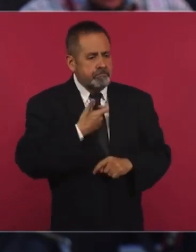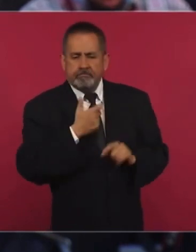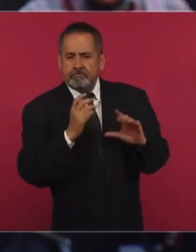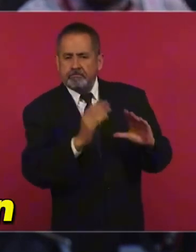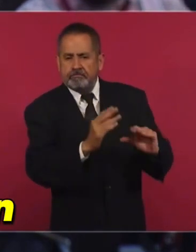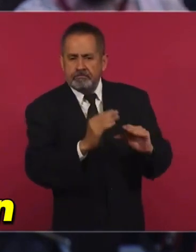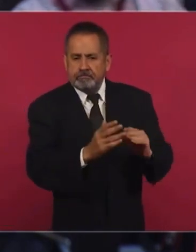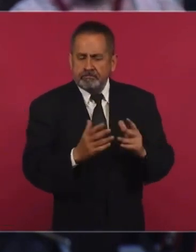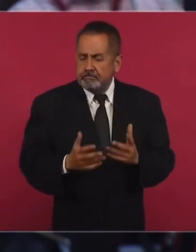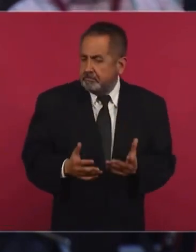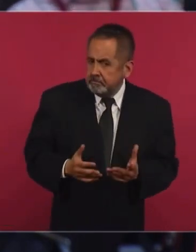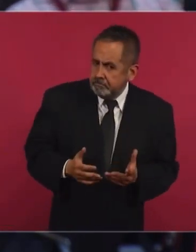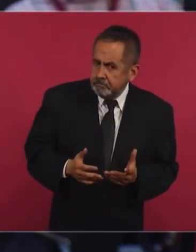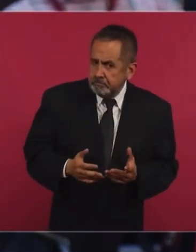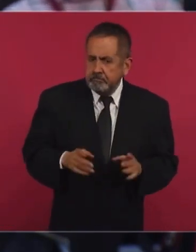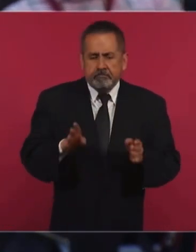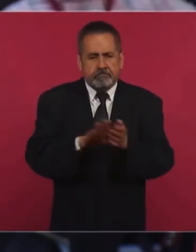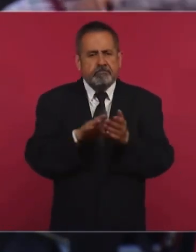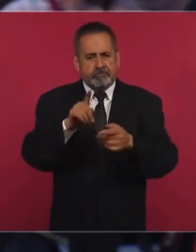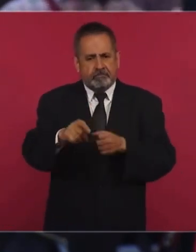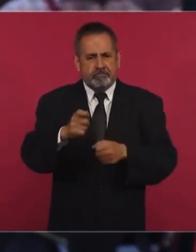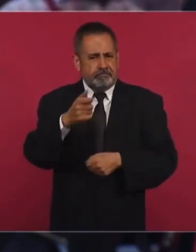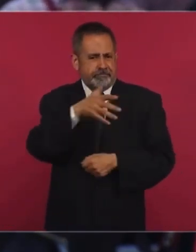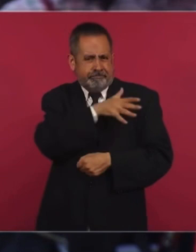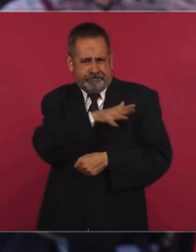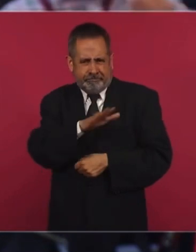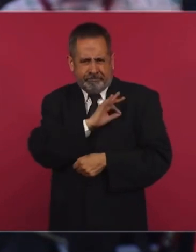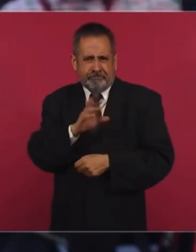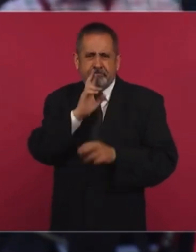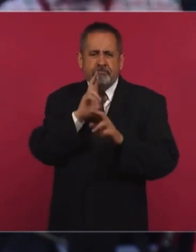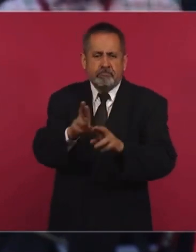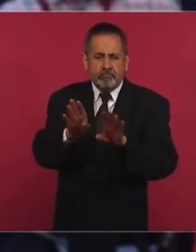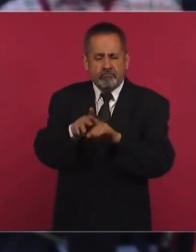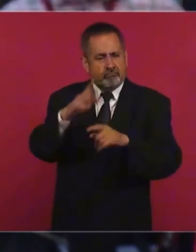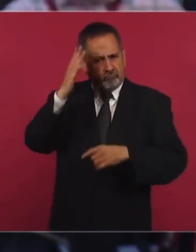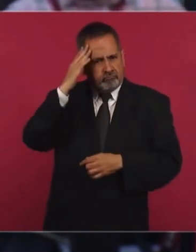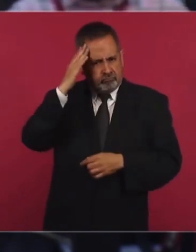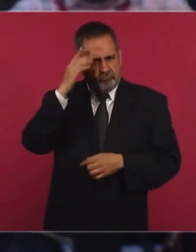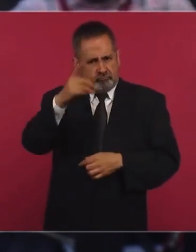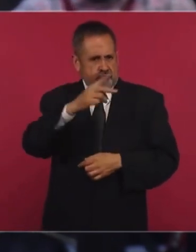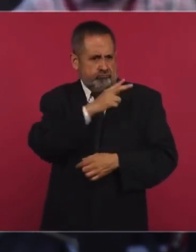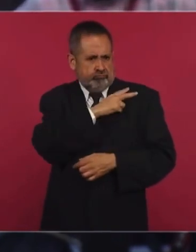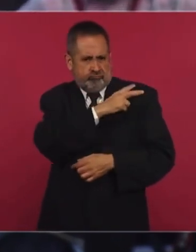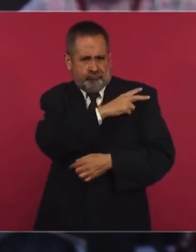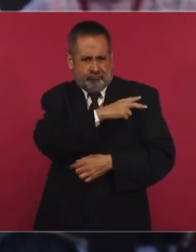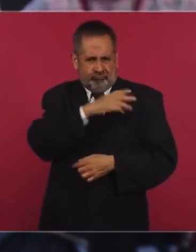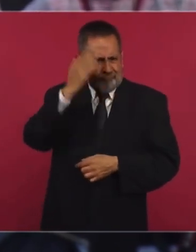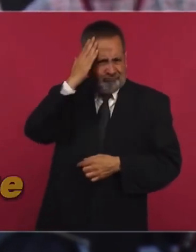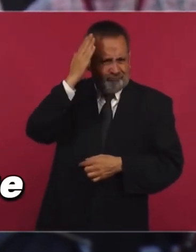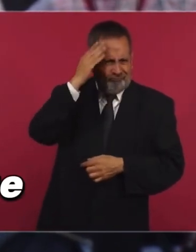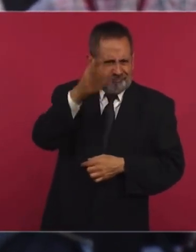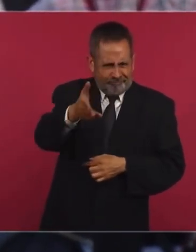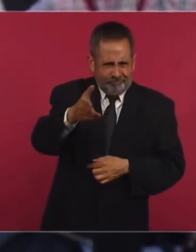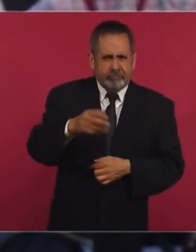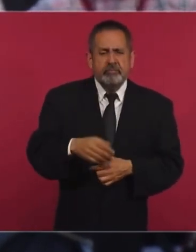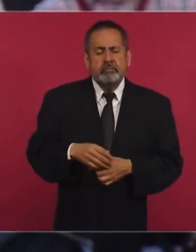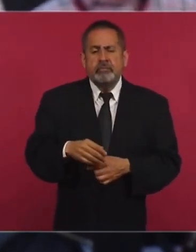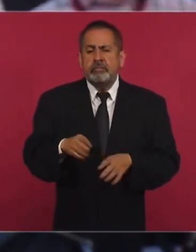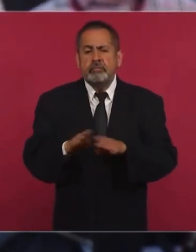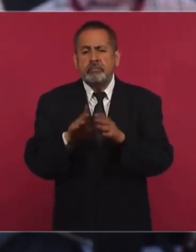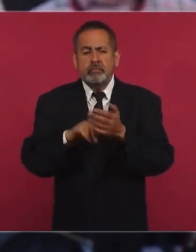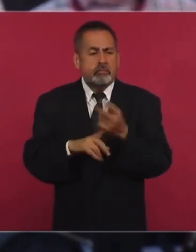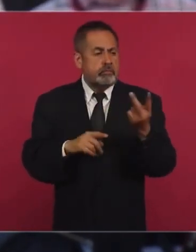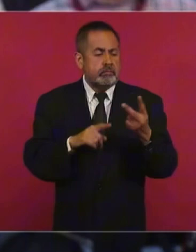Quisiera preguntar también si el general pudiera dar respuesta o usted como comandante supremo. Hay dos elementos a los que apuntan tanto